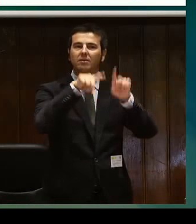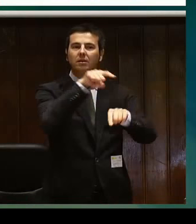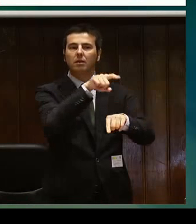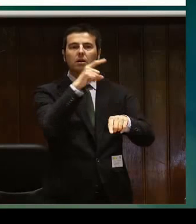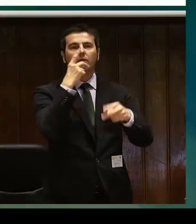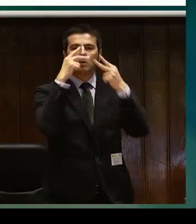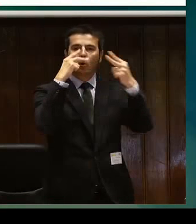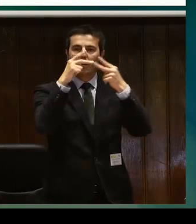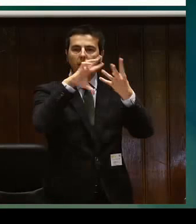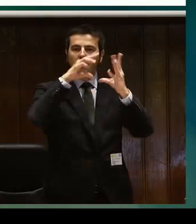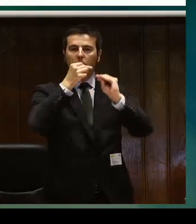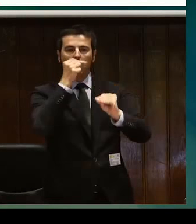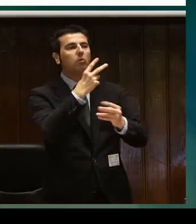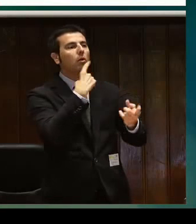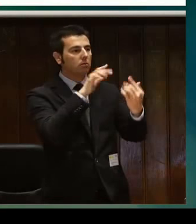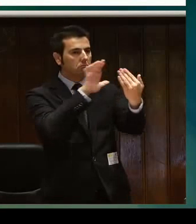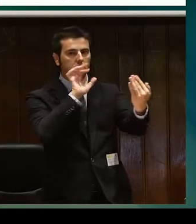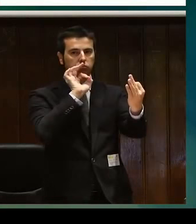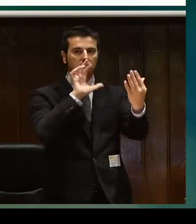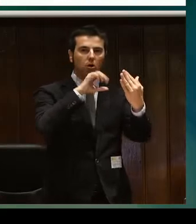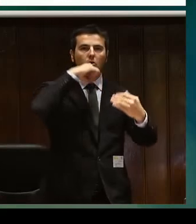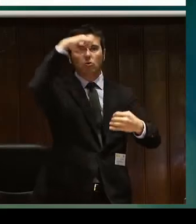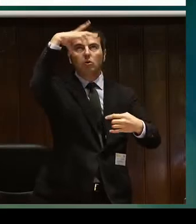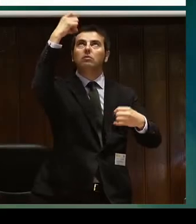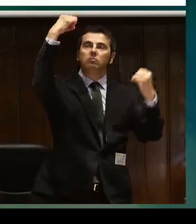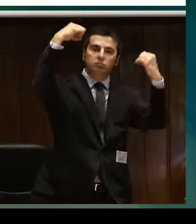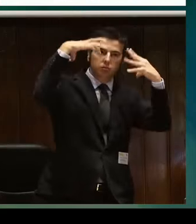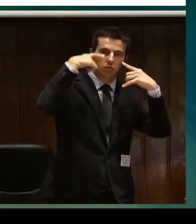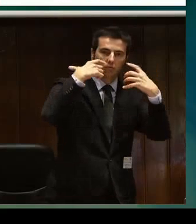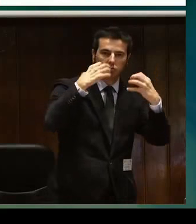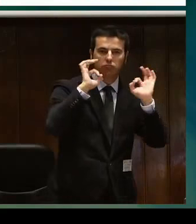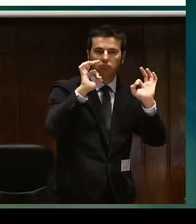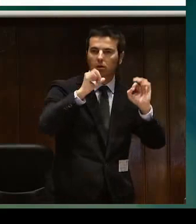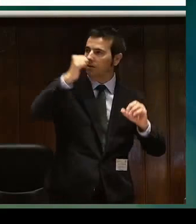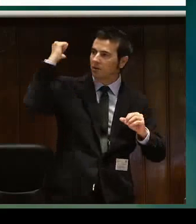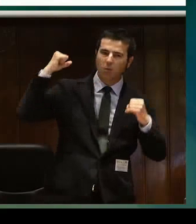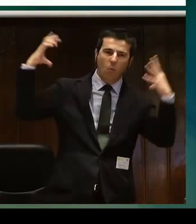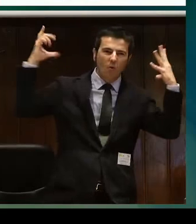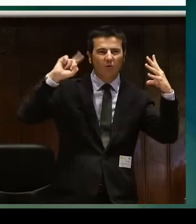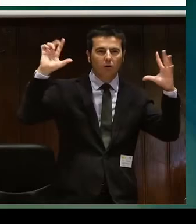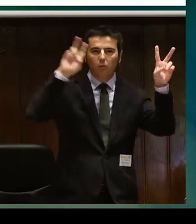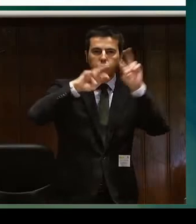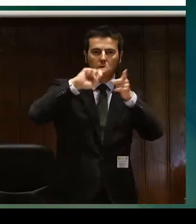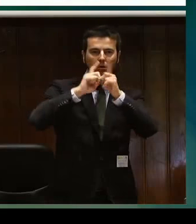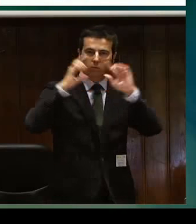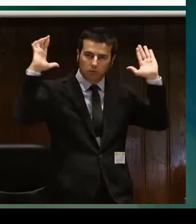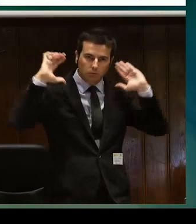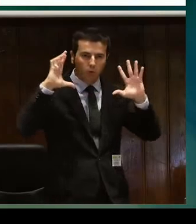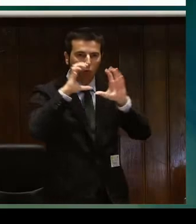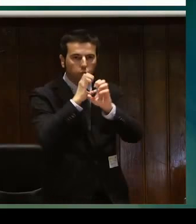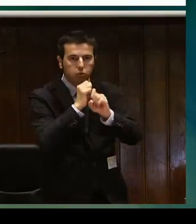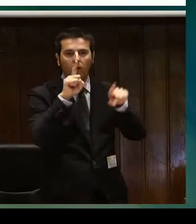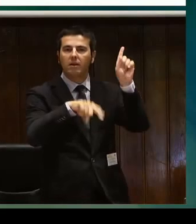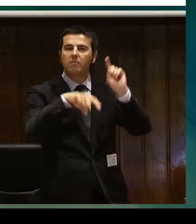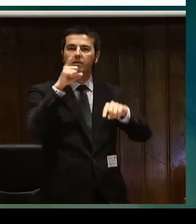buscamos la cercanía del interlocutor y que éste se adapte a las condiciones necesarias. Por ejemplo, las condiciones